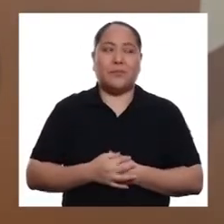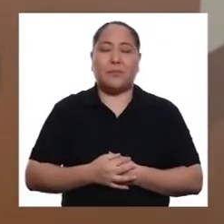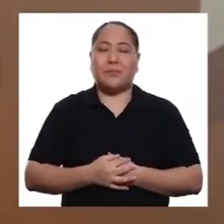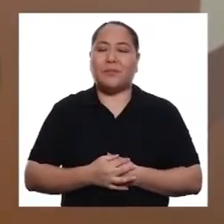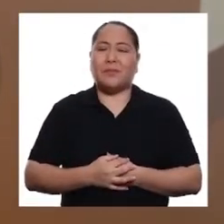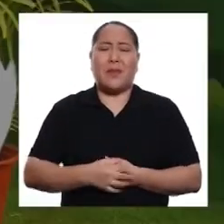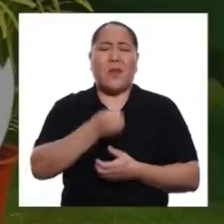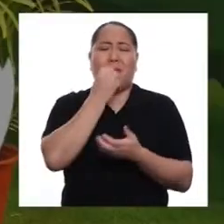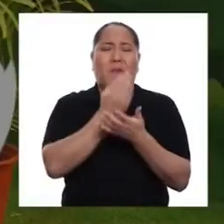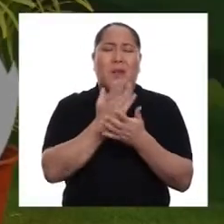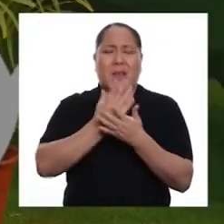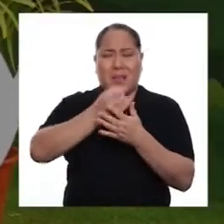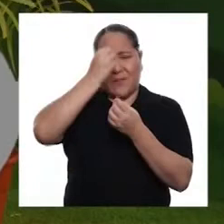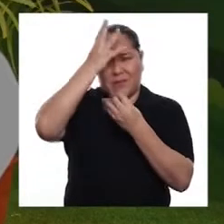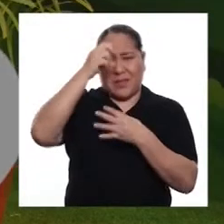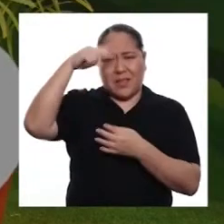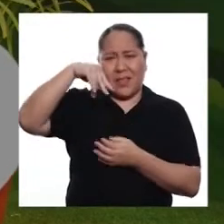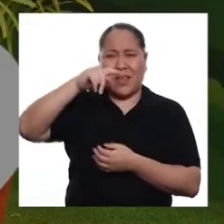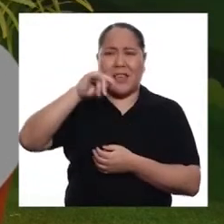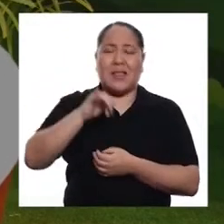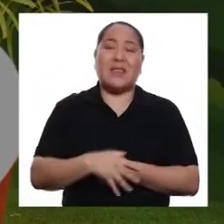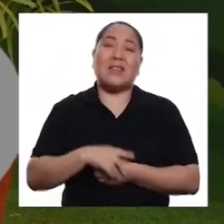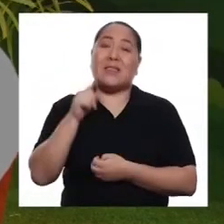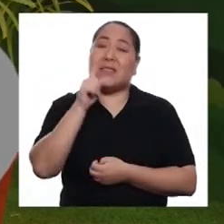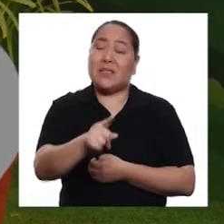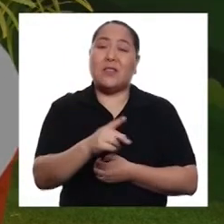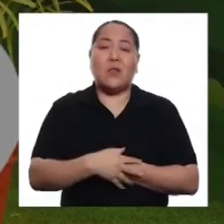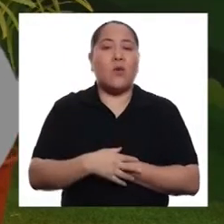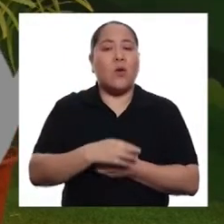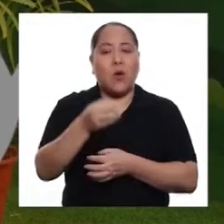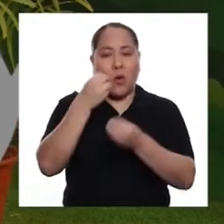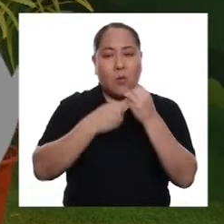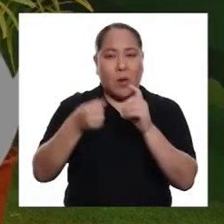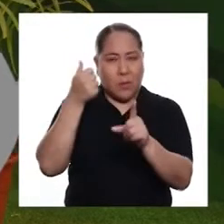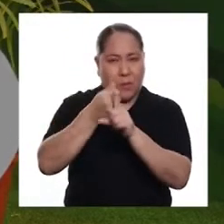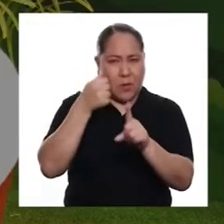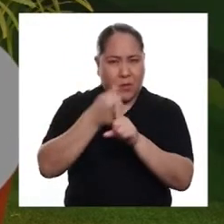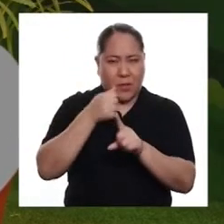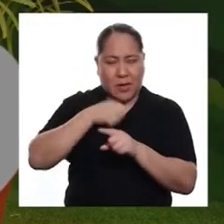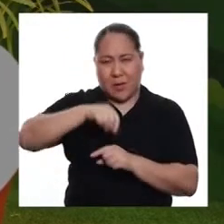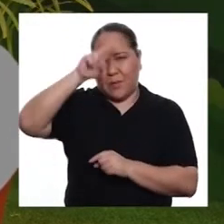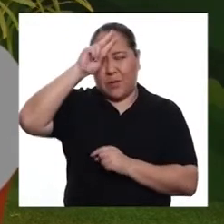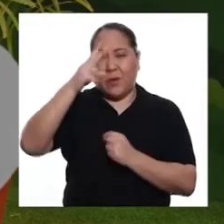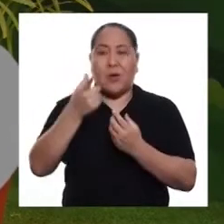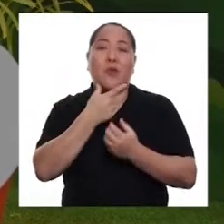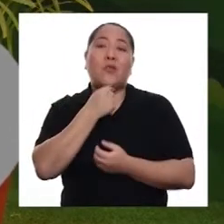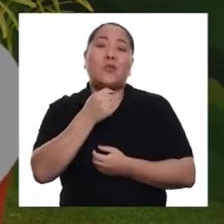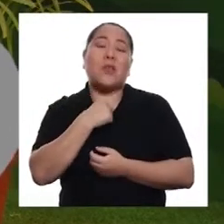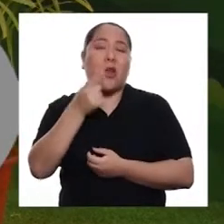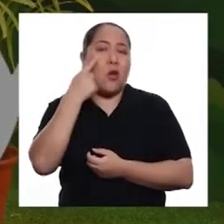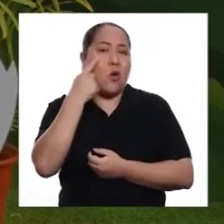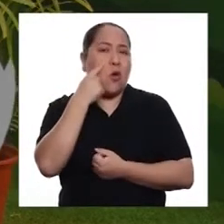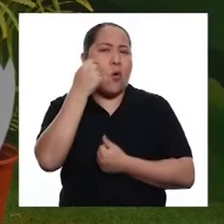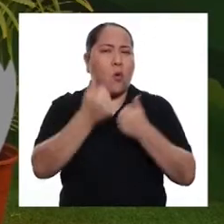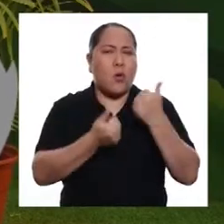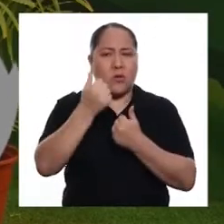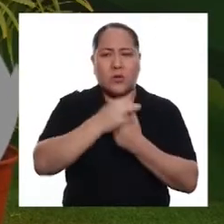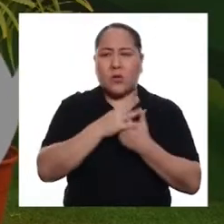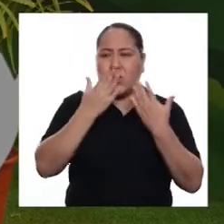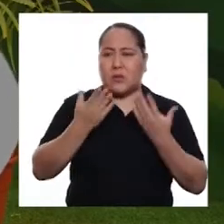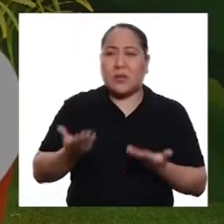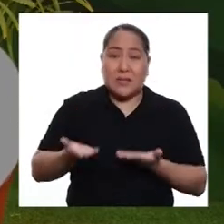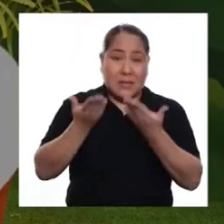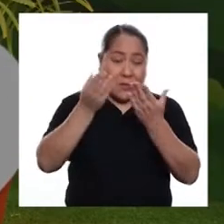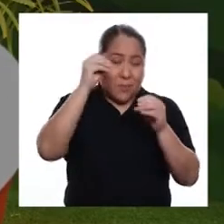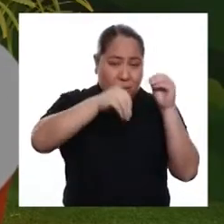central. ¡Buena información Nati! Siendo un plato típico del Perú, nos gustaría conocer qué